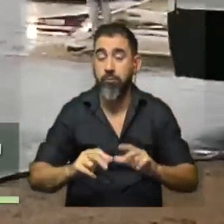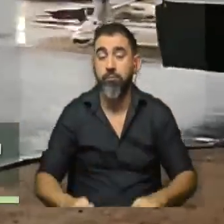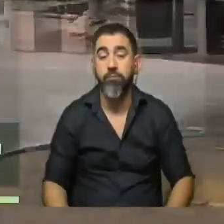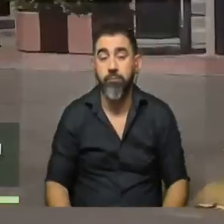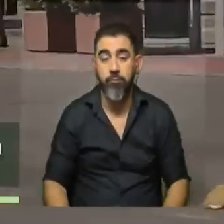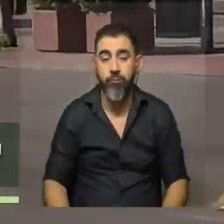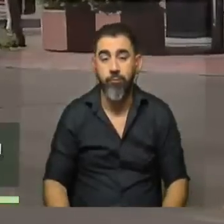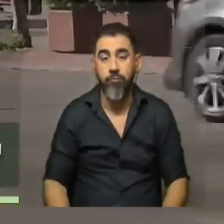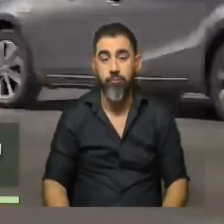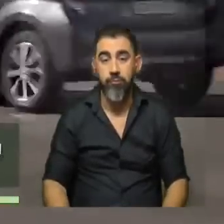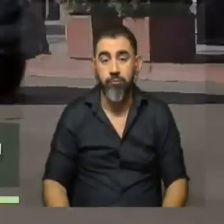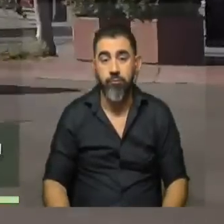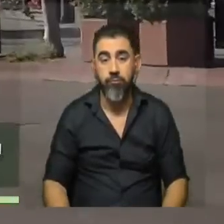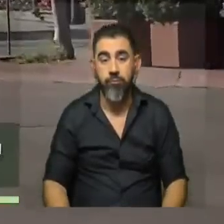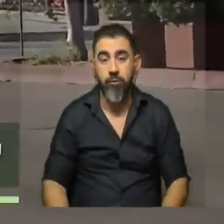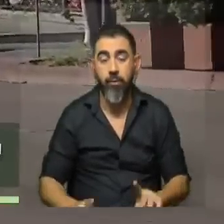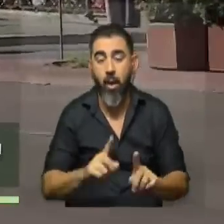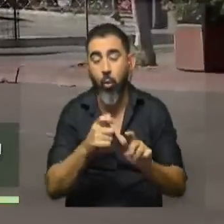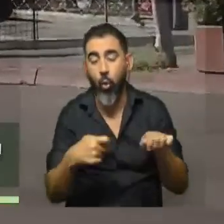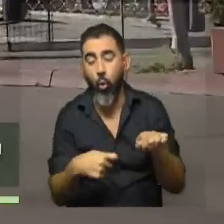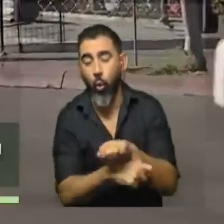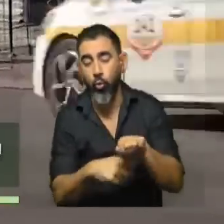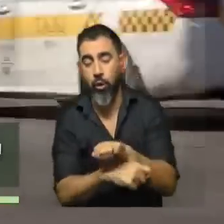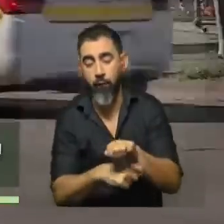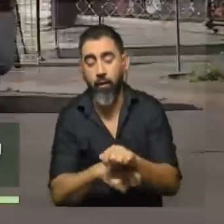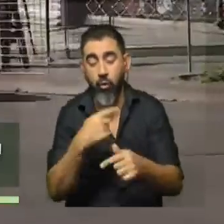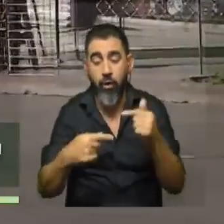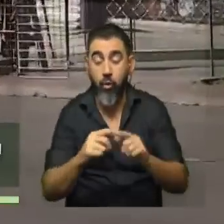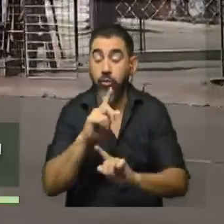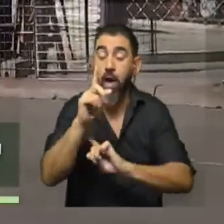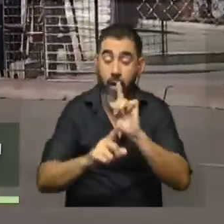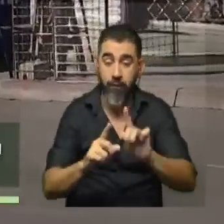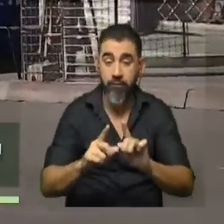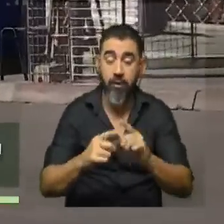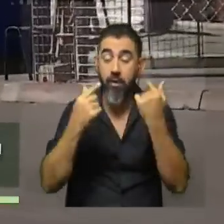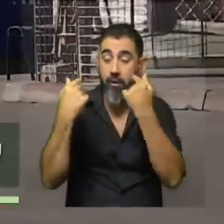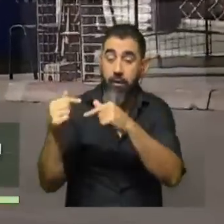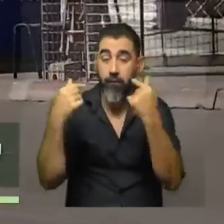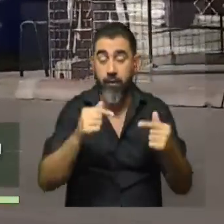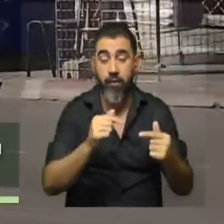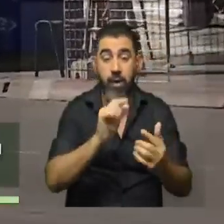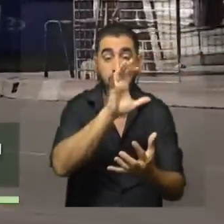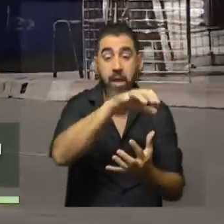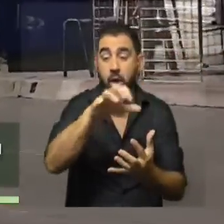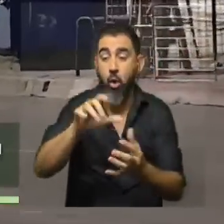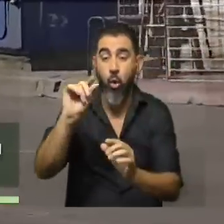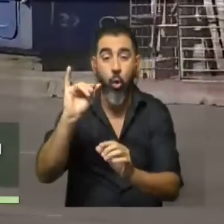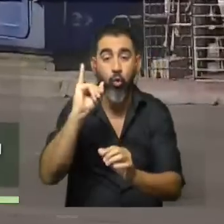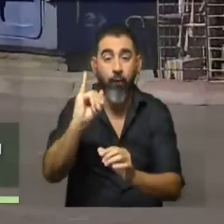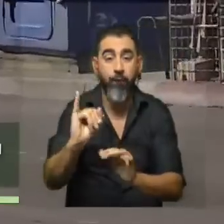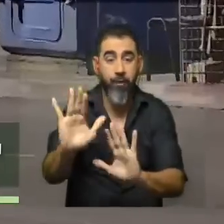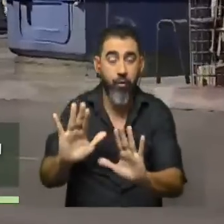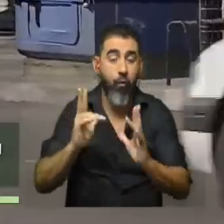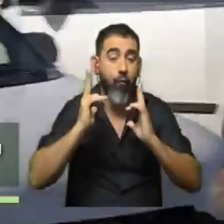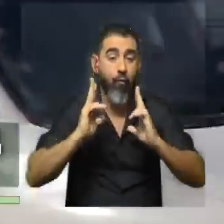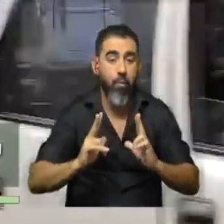de contrabado o demás que pueda tener la mercadería, ¿no? A diferencia del comercio